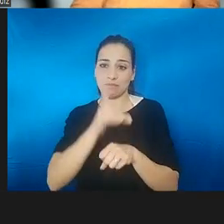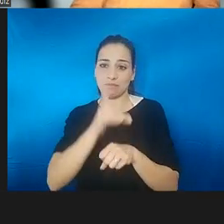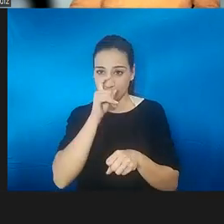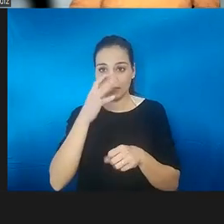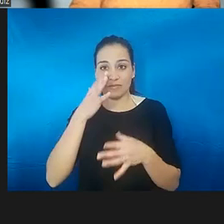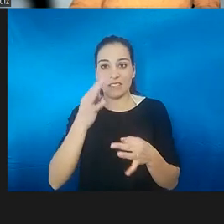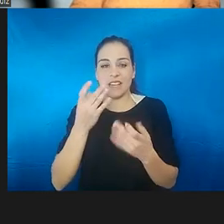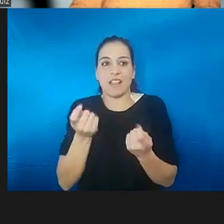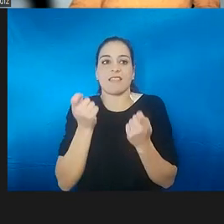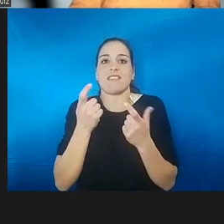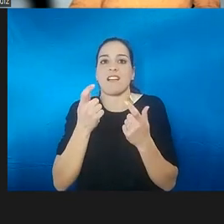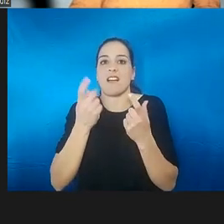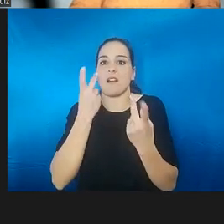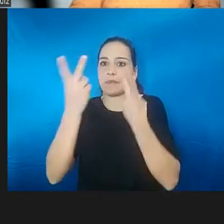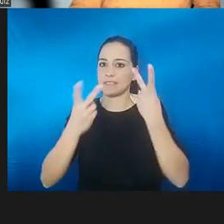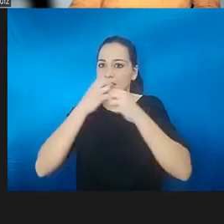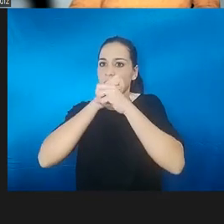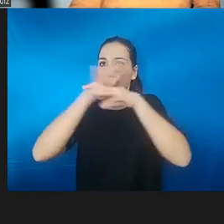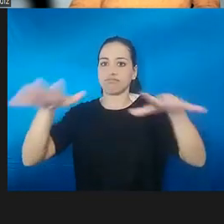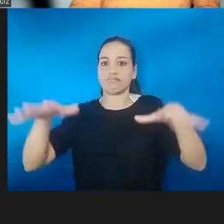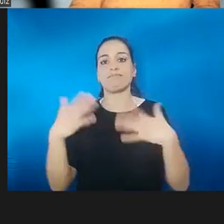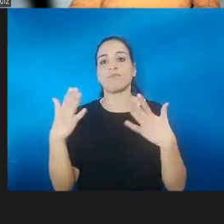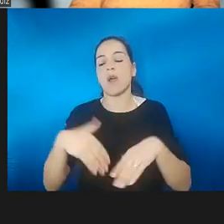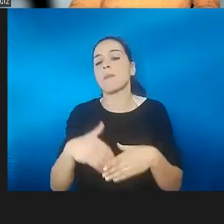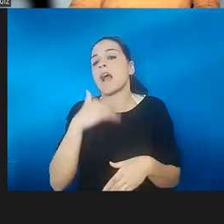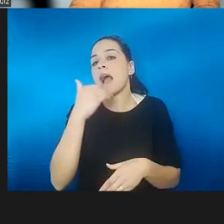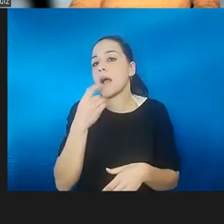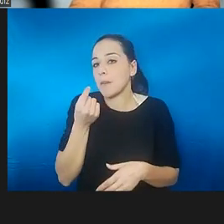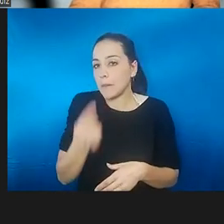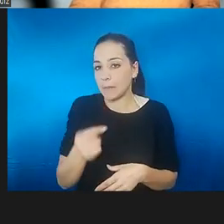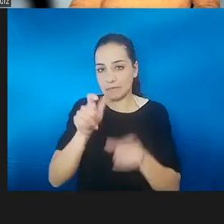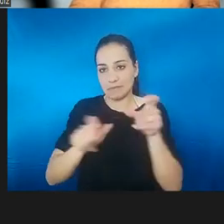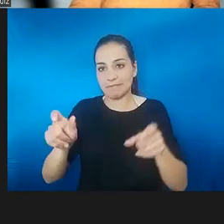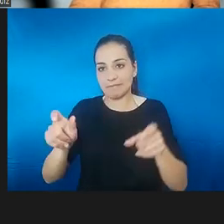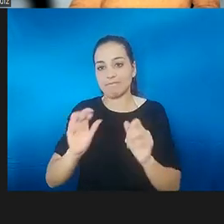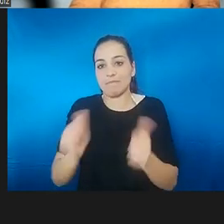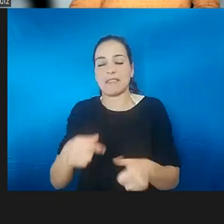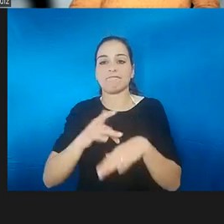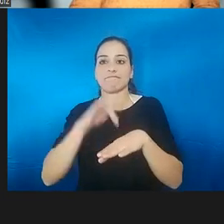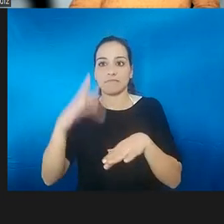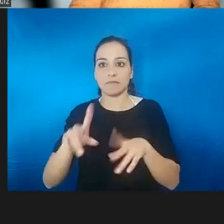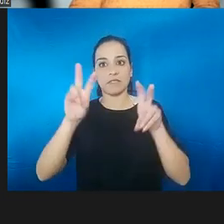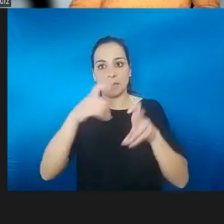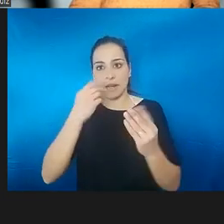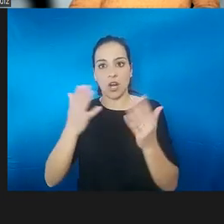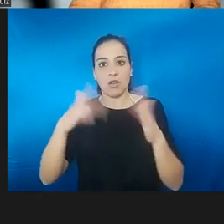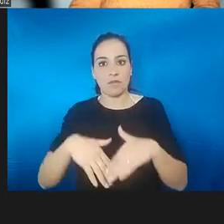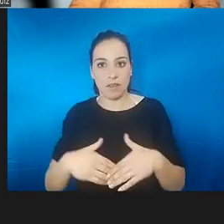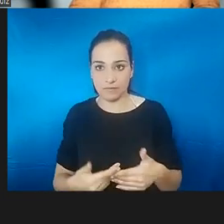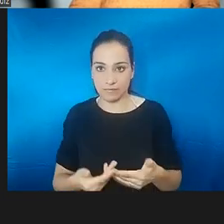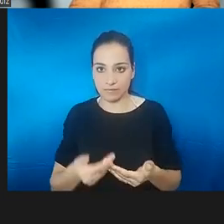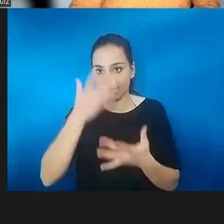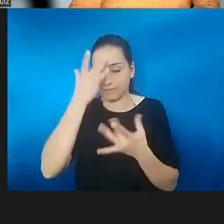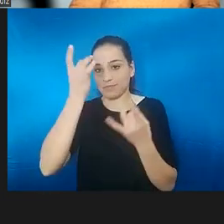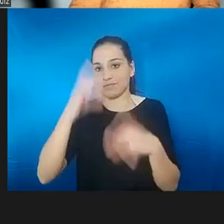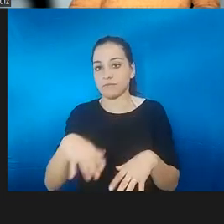que nosotros queríamos, aunque sí, por lo menos, ya la gente empezó a saber que existía esto. Porque la gente, tú antes le decías anosmia y no